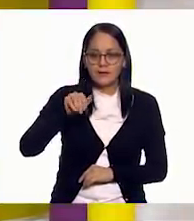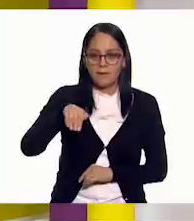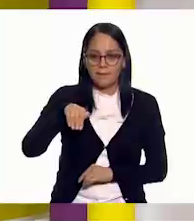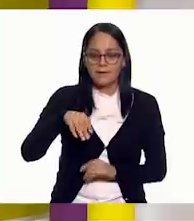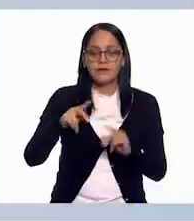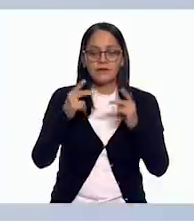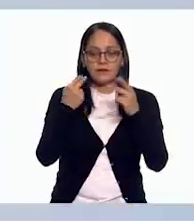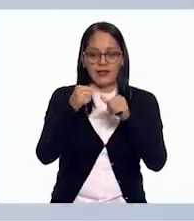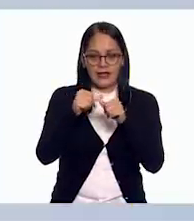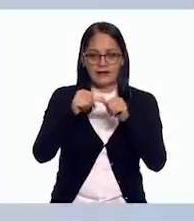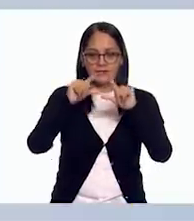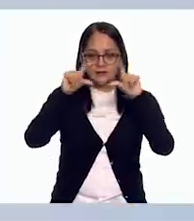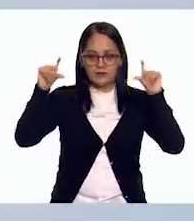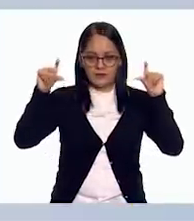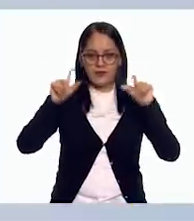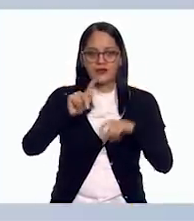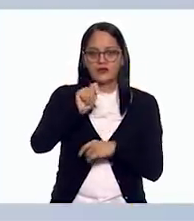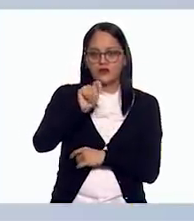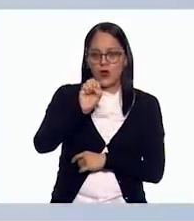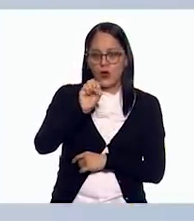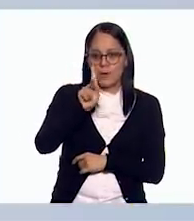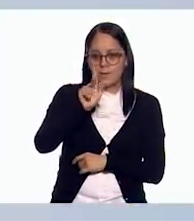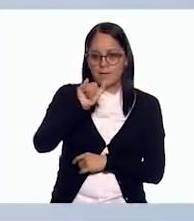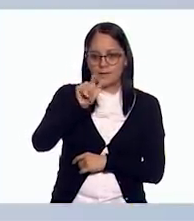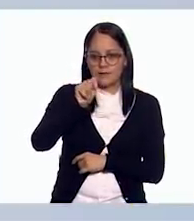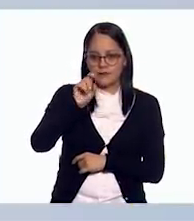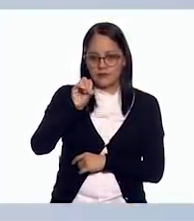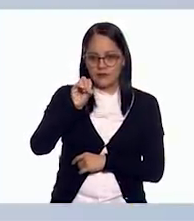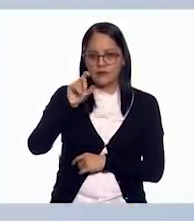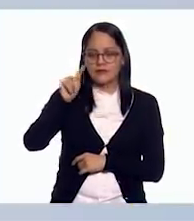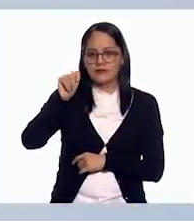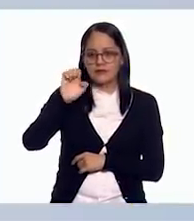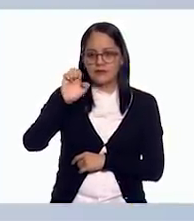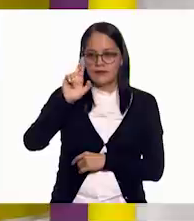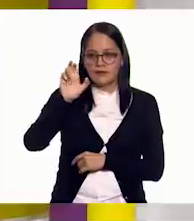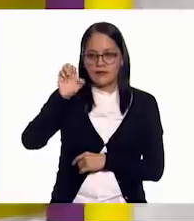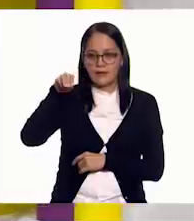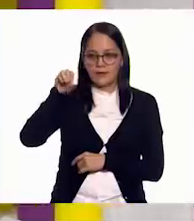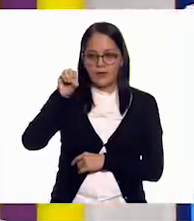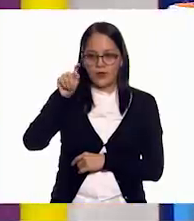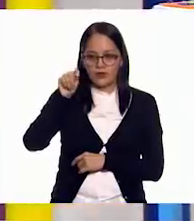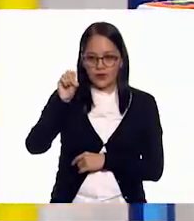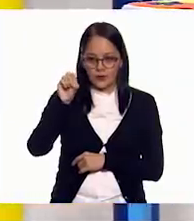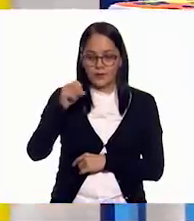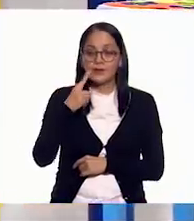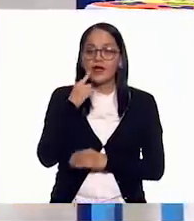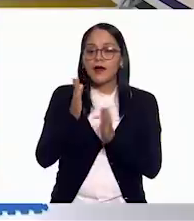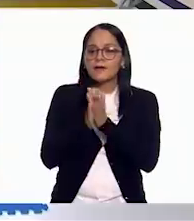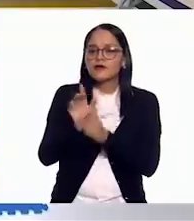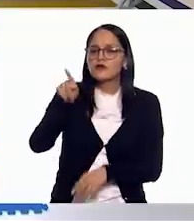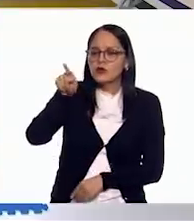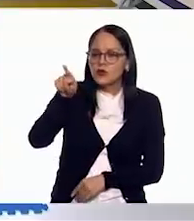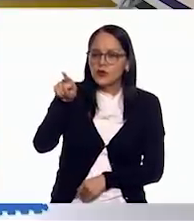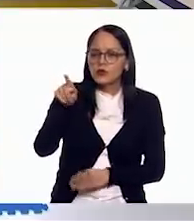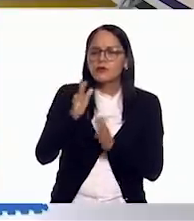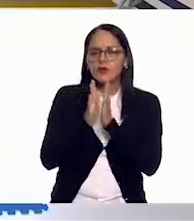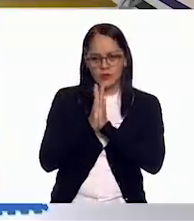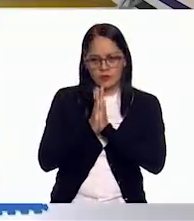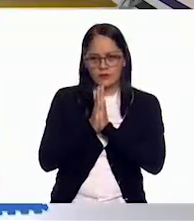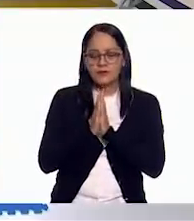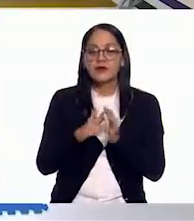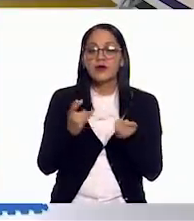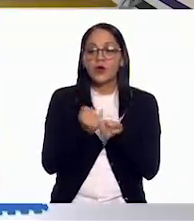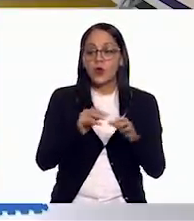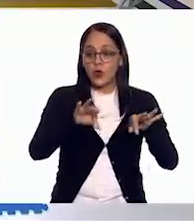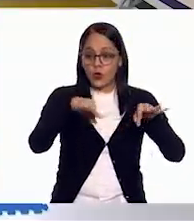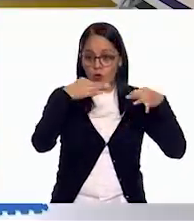Topito Terremoto. Aquí está lo que escribió Oscar. Y te voy a pedir, Oscar, que nos ayudes a